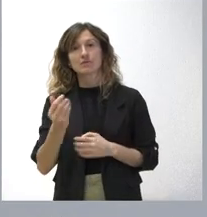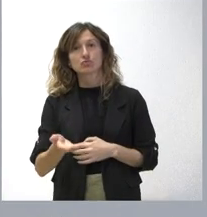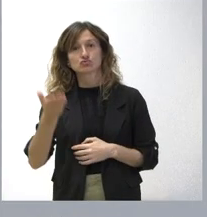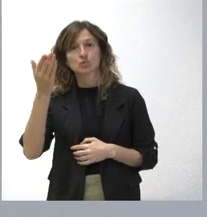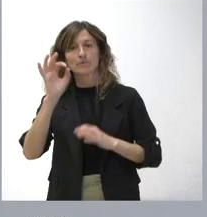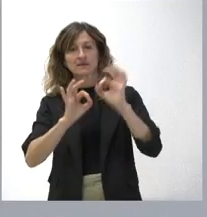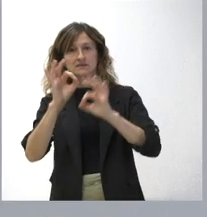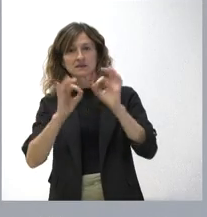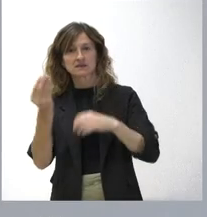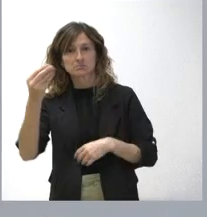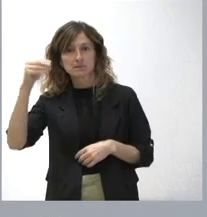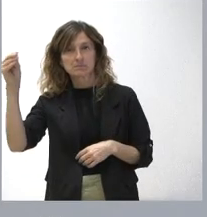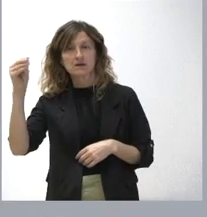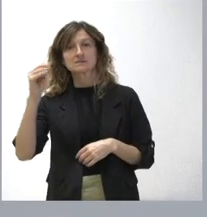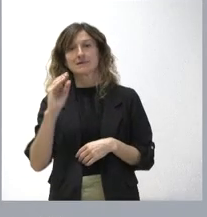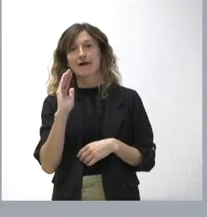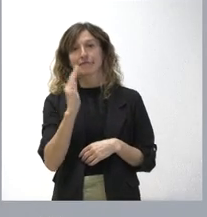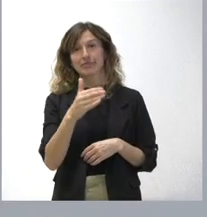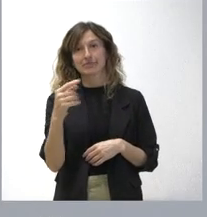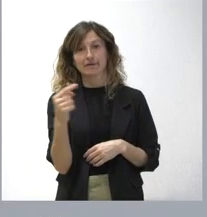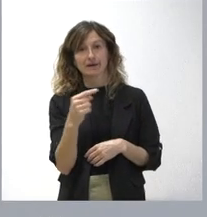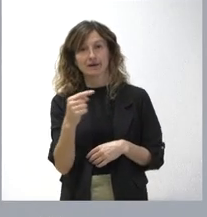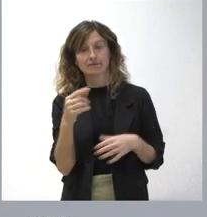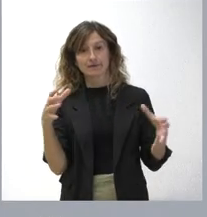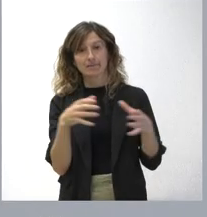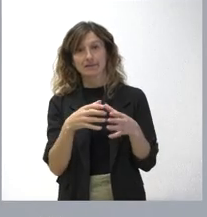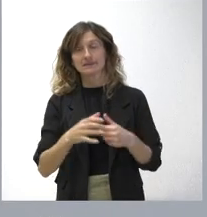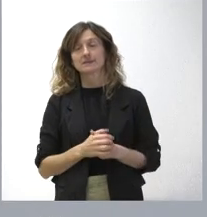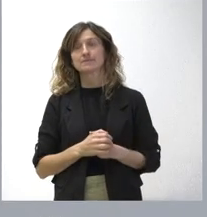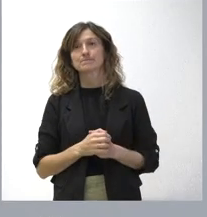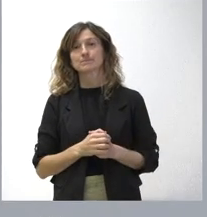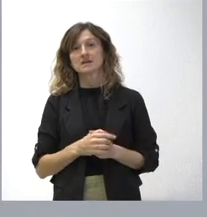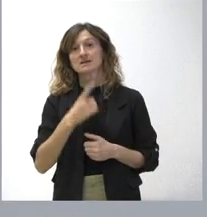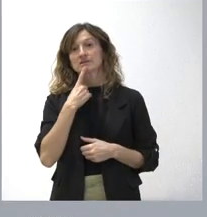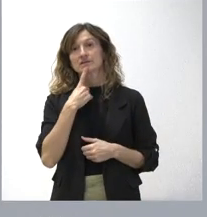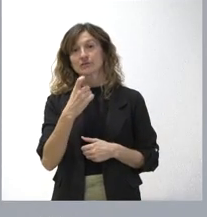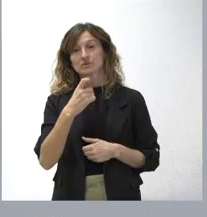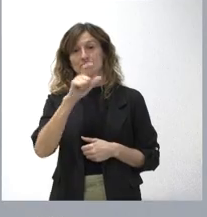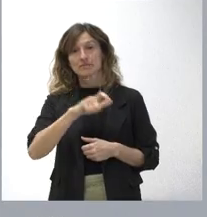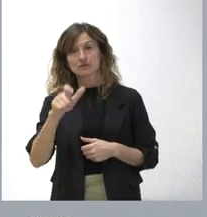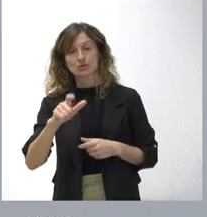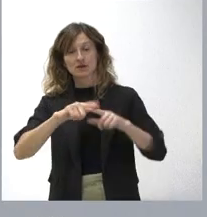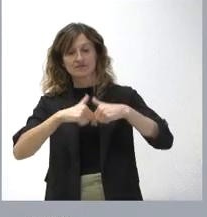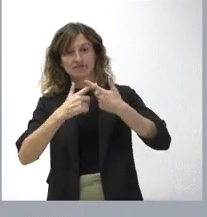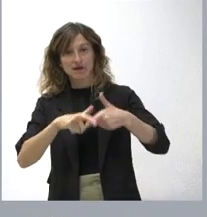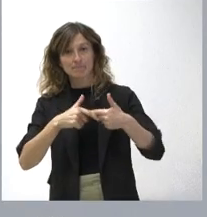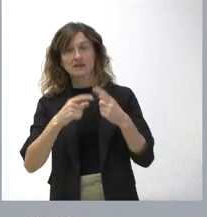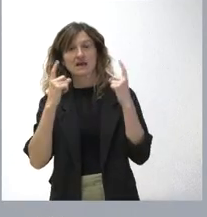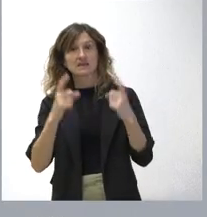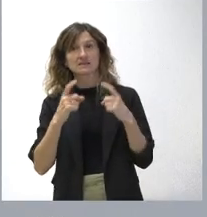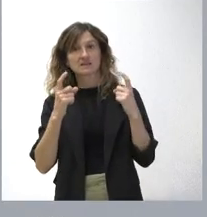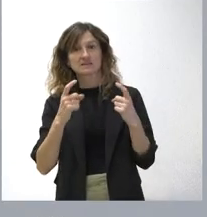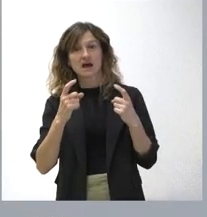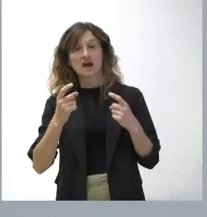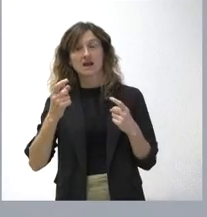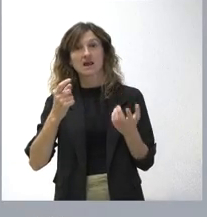de interés ha contribuido de forma negativa a este objetivo y dificulta que muchos ciudadanos, muchas familias puedan llegar a